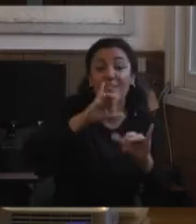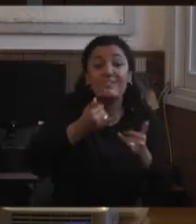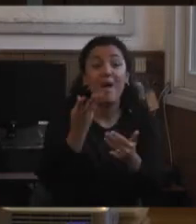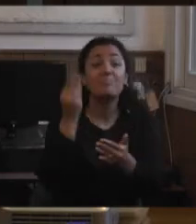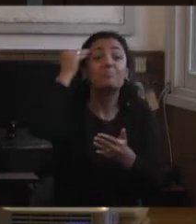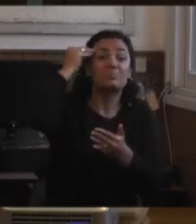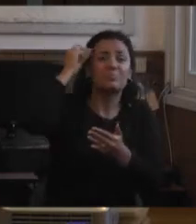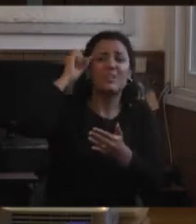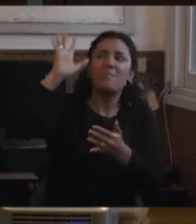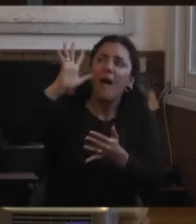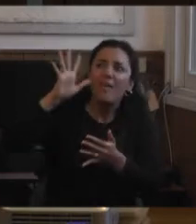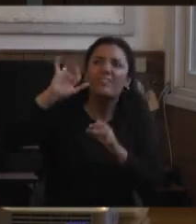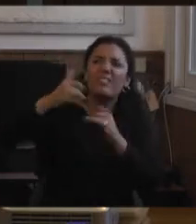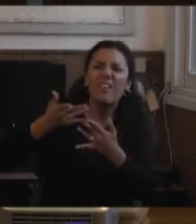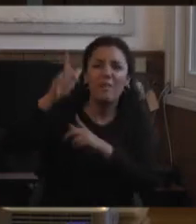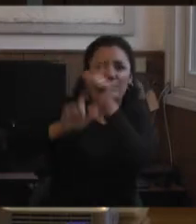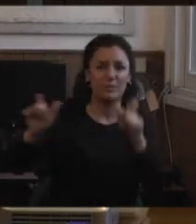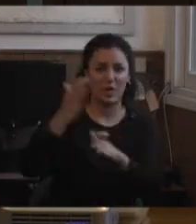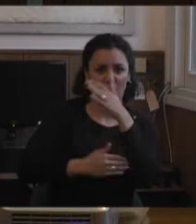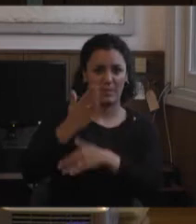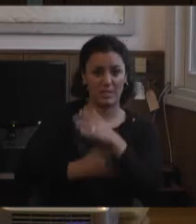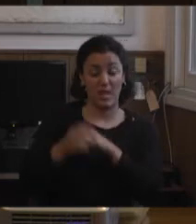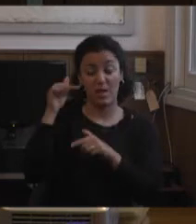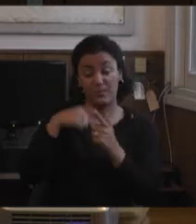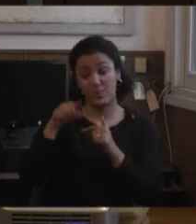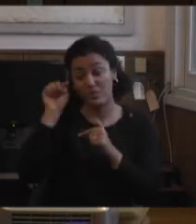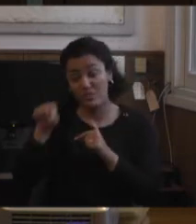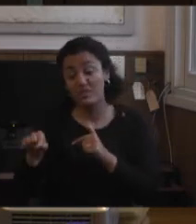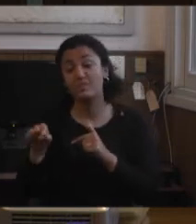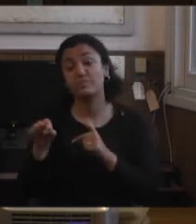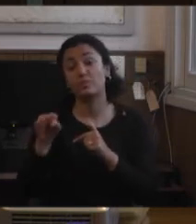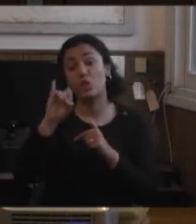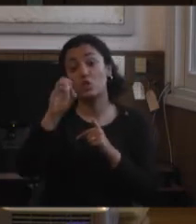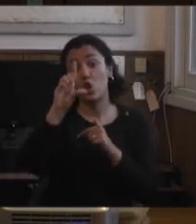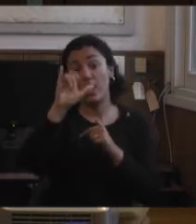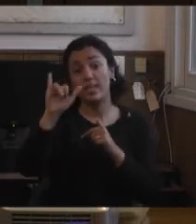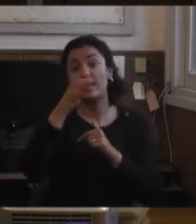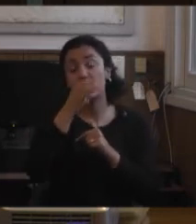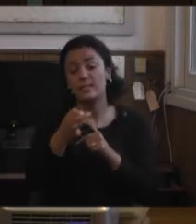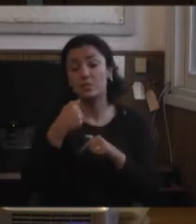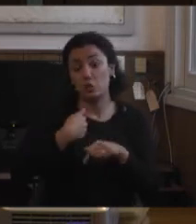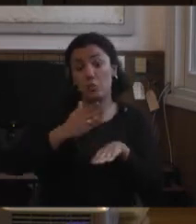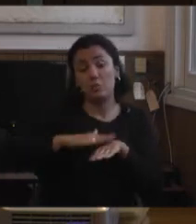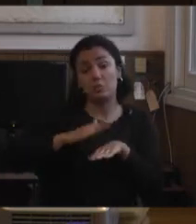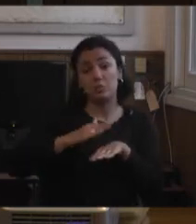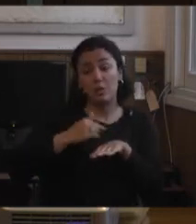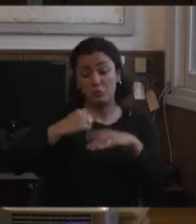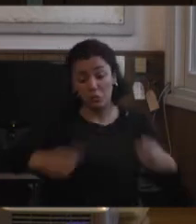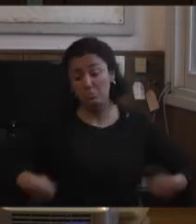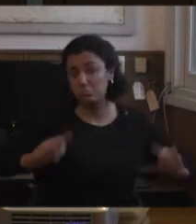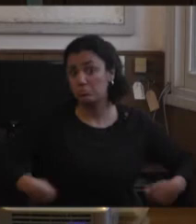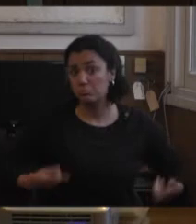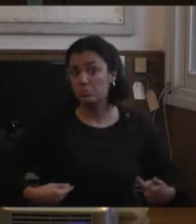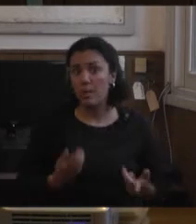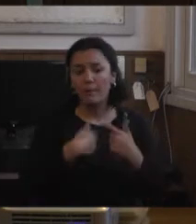quién es una persona con discapacidad. Entonces, Eduardo Jolie, lo que decía es, yo me hago cargo que circulo en silla de ruedas,